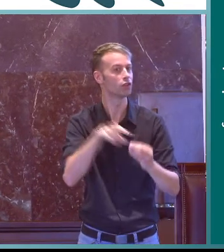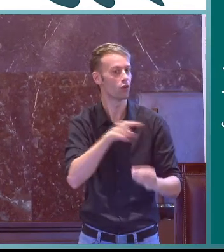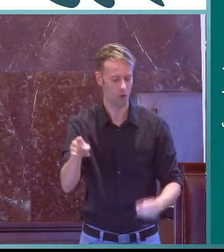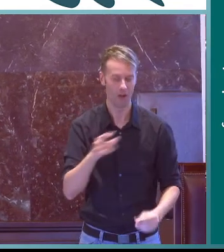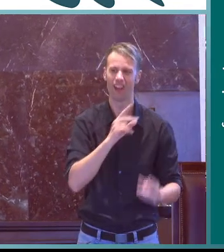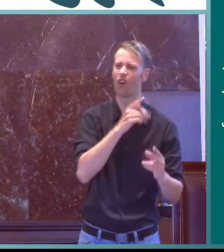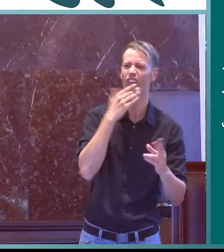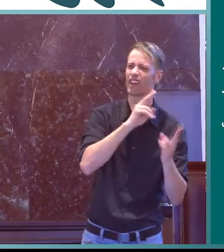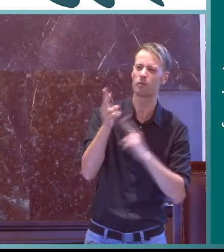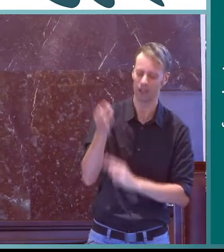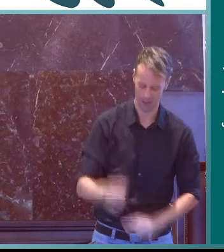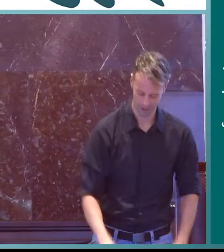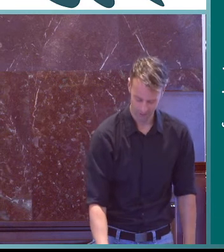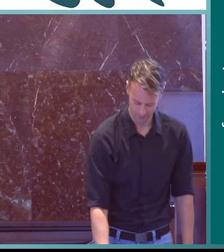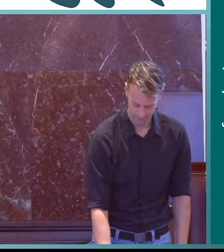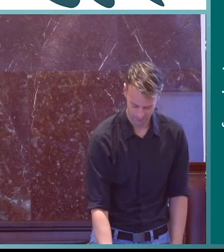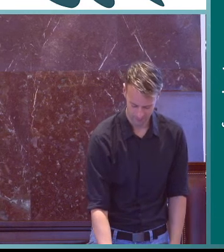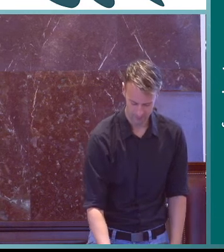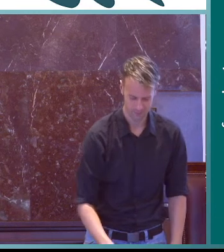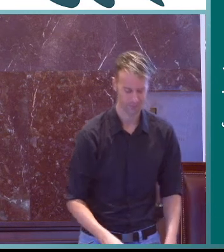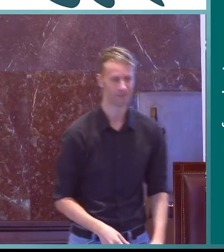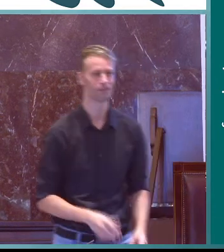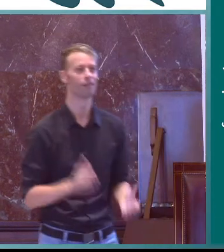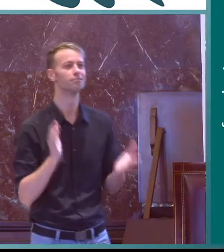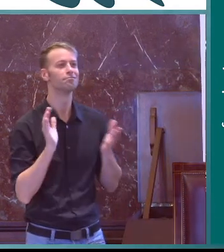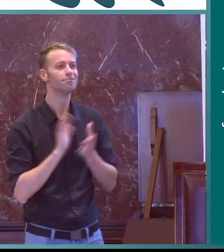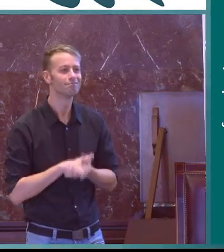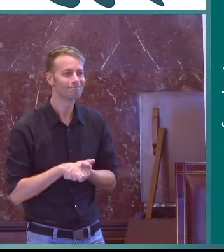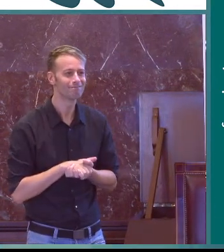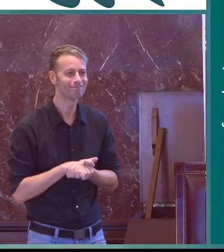no sé a lo mejor no es así pregunto lo que suelen responder es esto